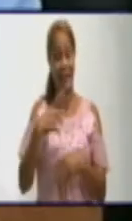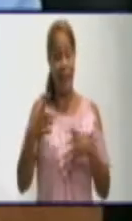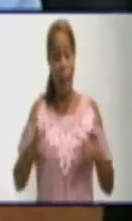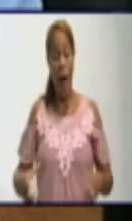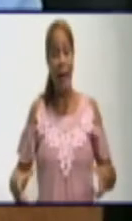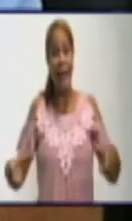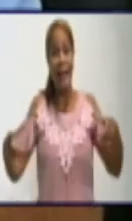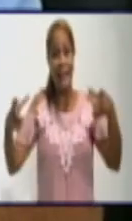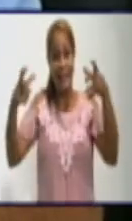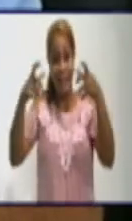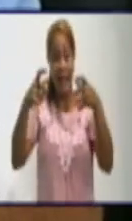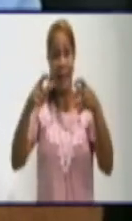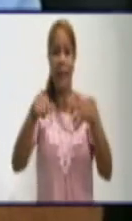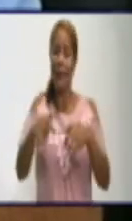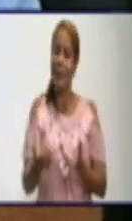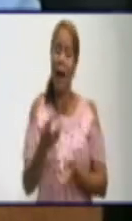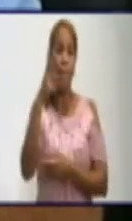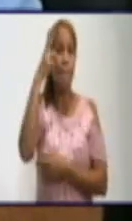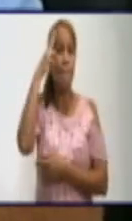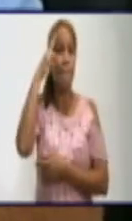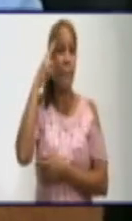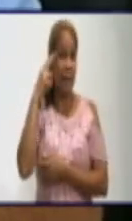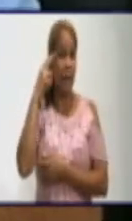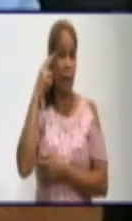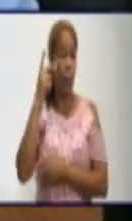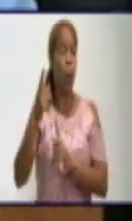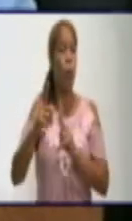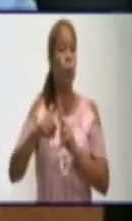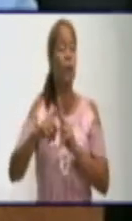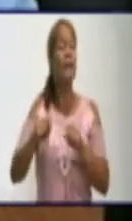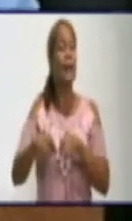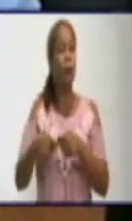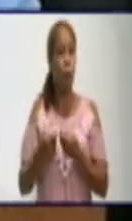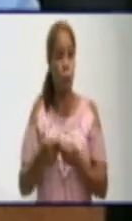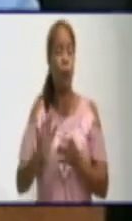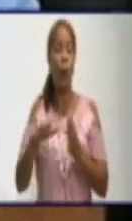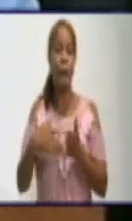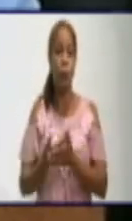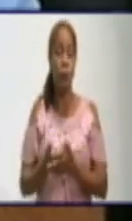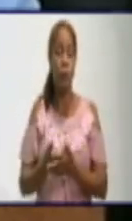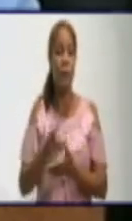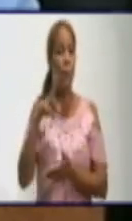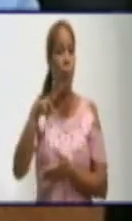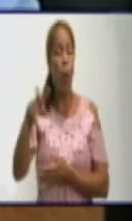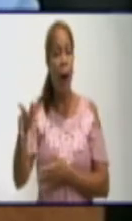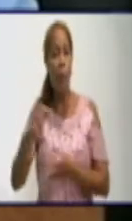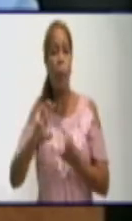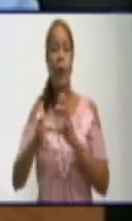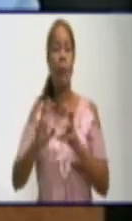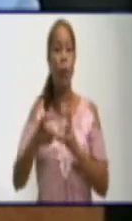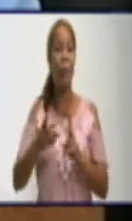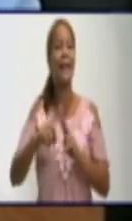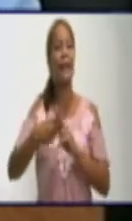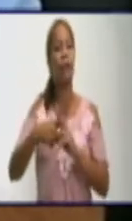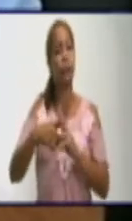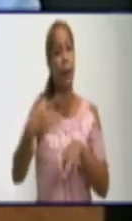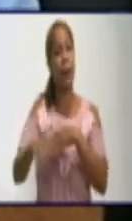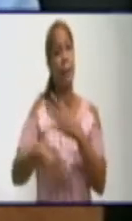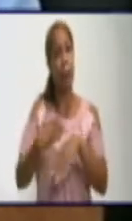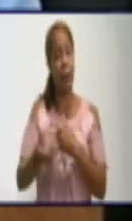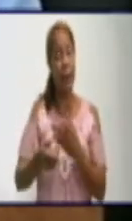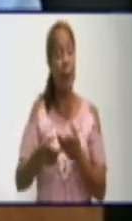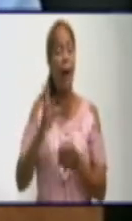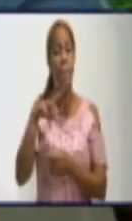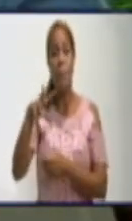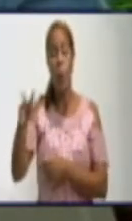que el mismo está deteriorado y en estos momentos nos encontramos localizando los insumos de materiales para su solución, ya que el mismo es de